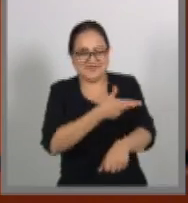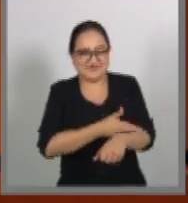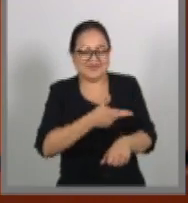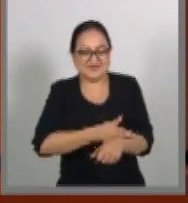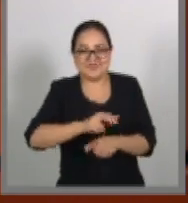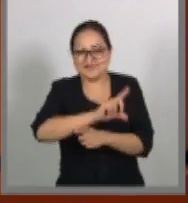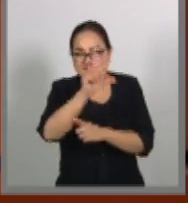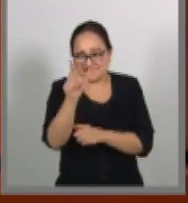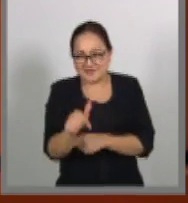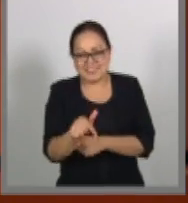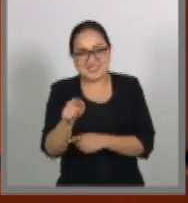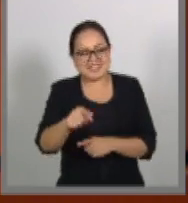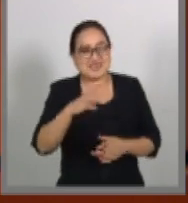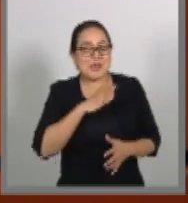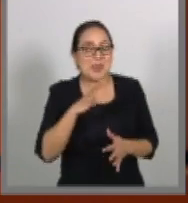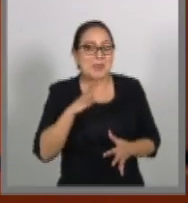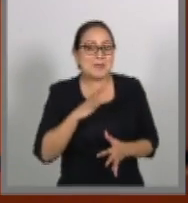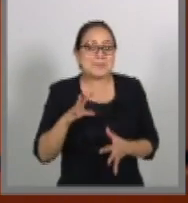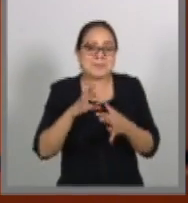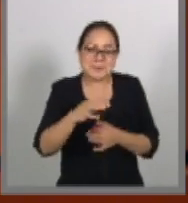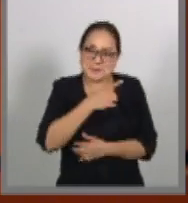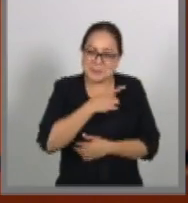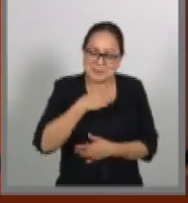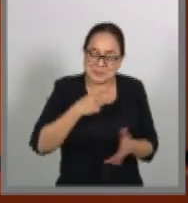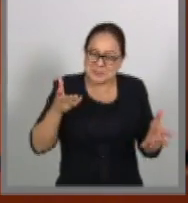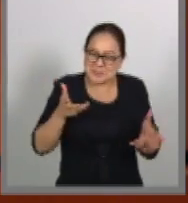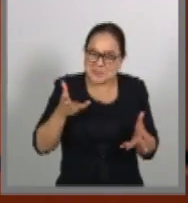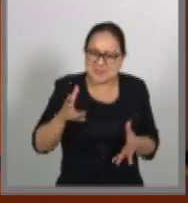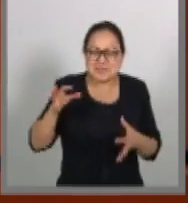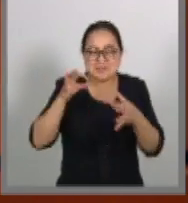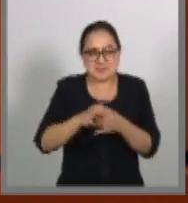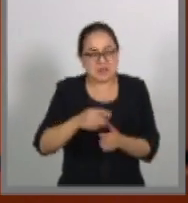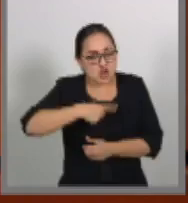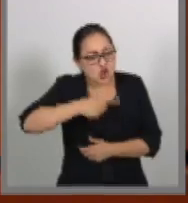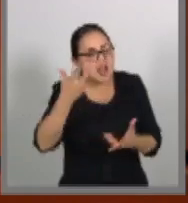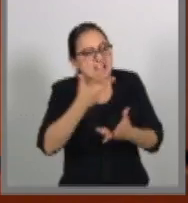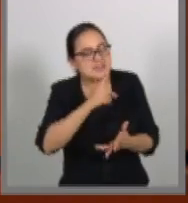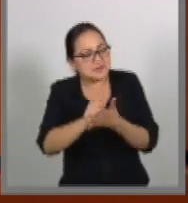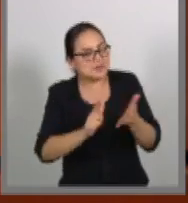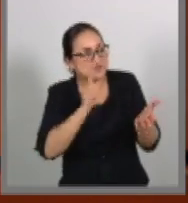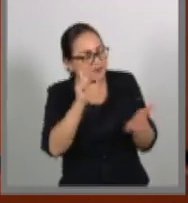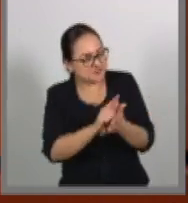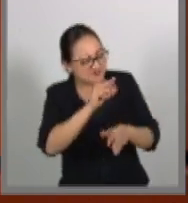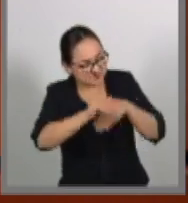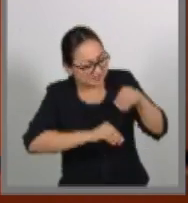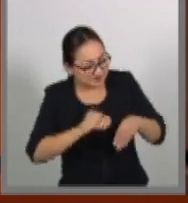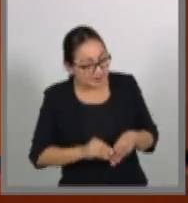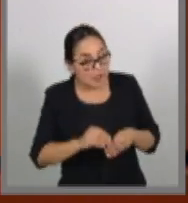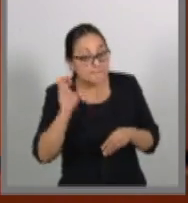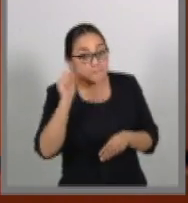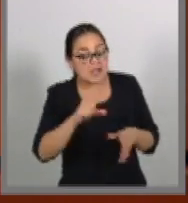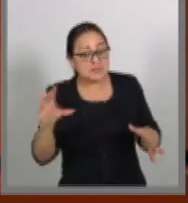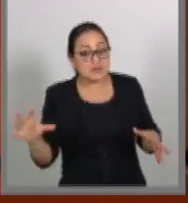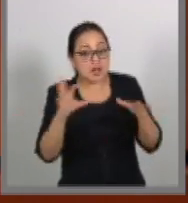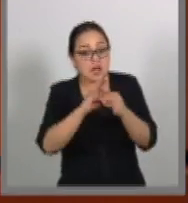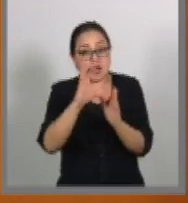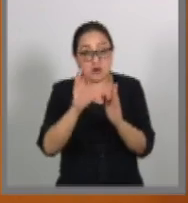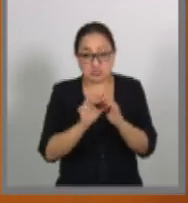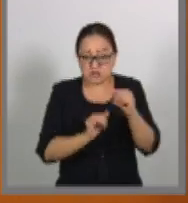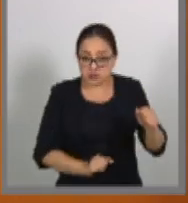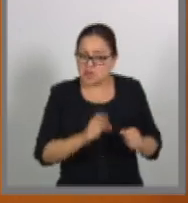Nosotros tenemos que actuar conforme lo que somos, legisladores, y tenemos que partir de la propia Constitución.